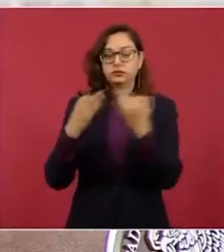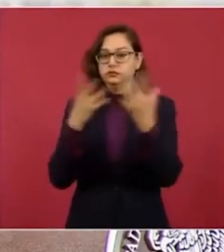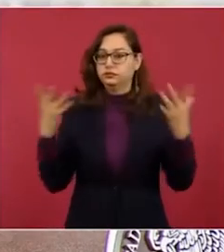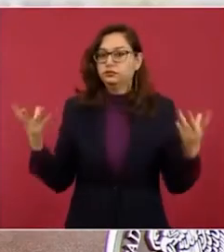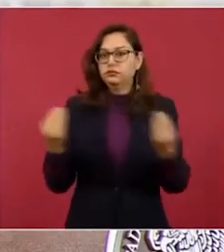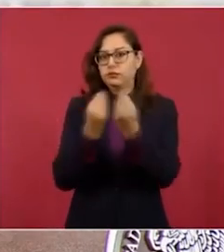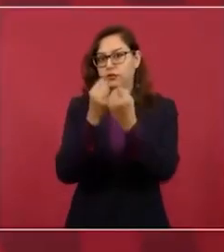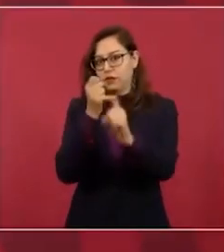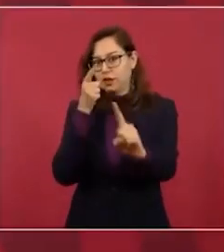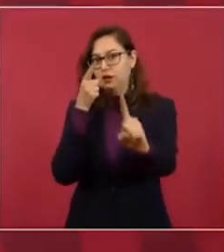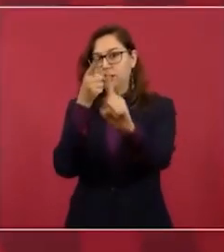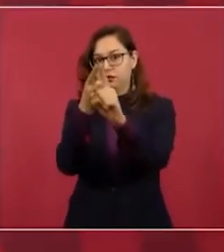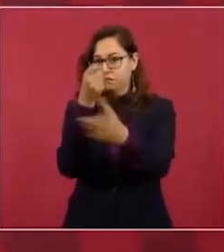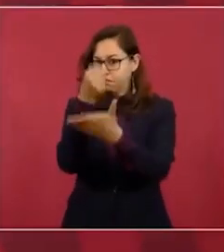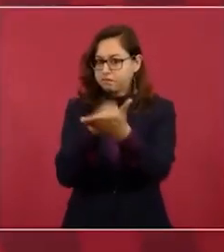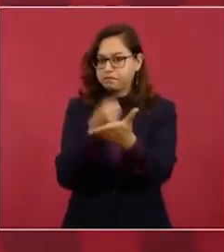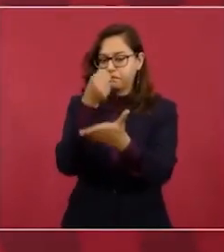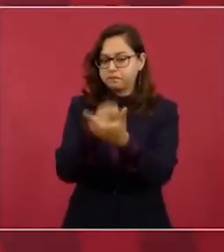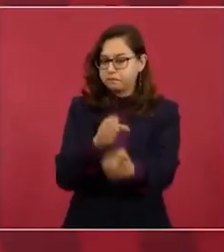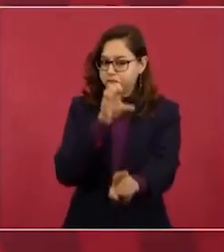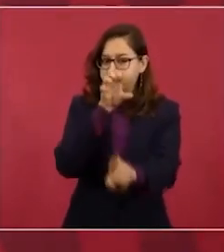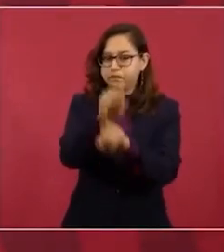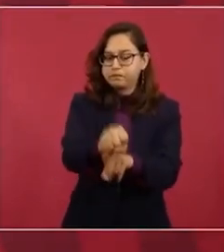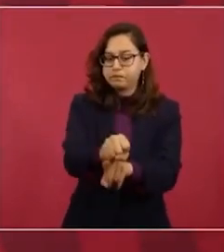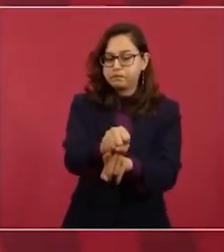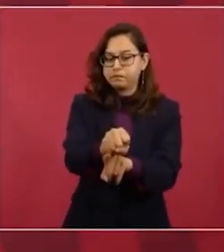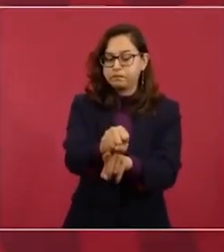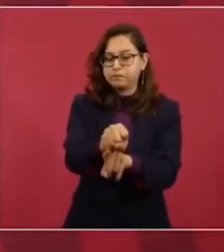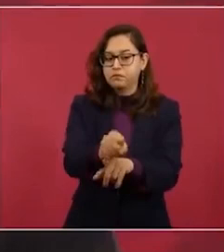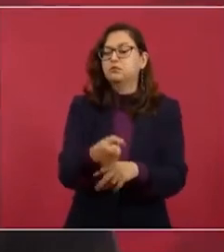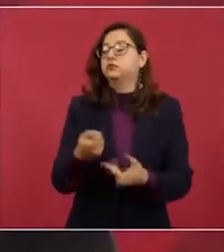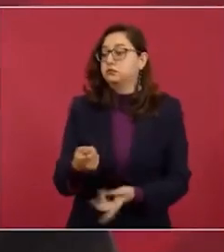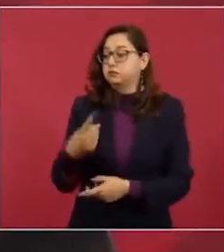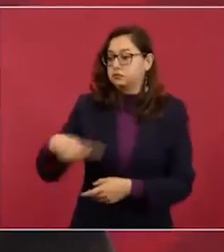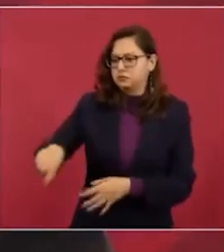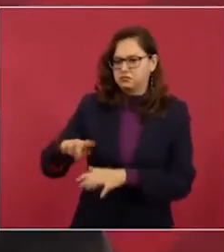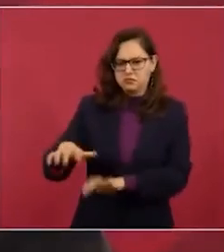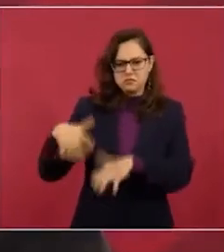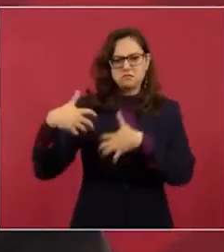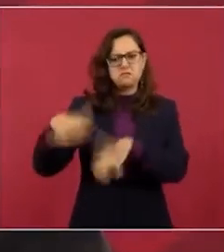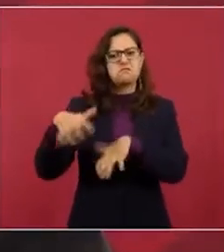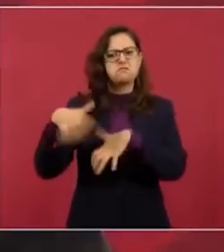Entonces, todo el derecho de manifestación, de protesta,